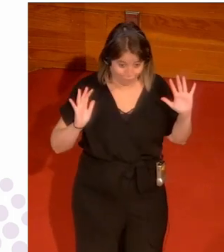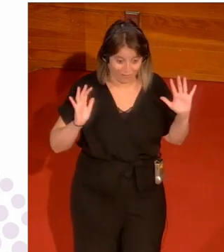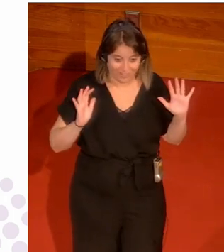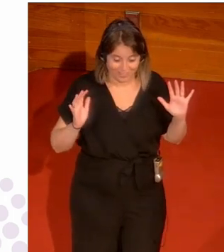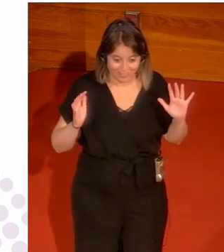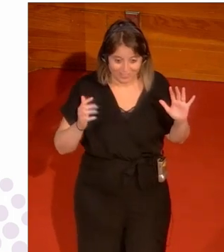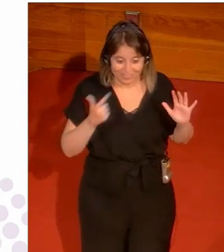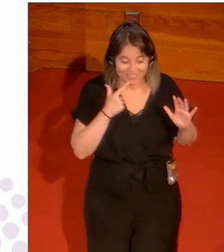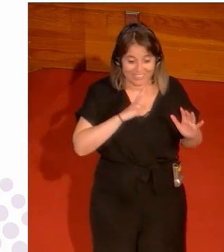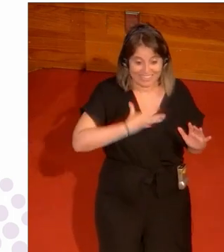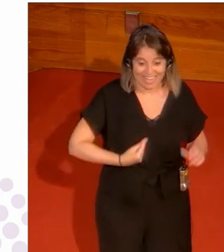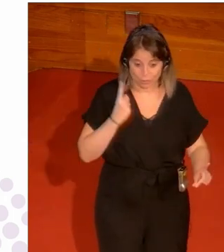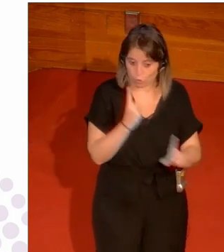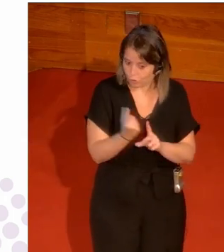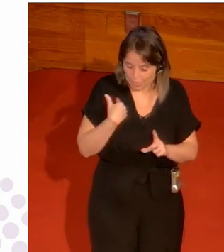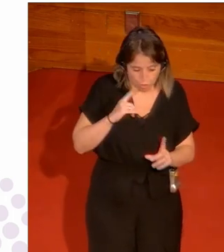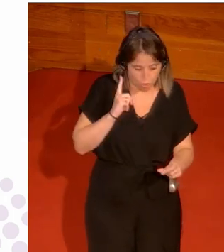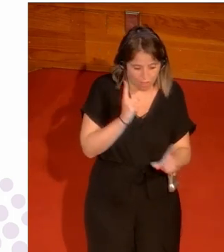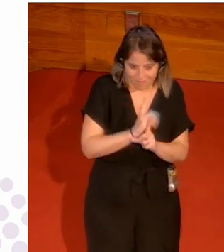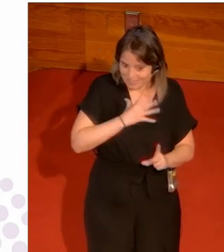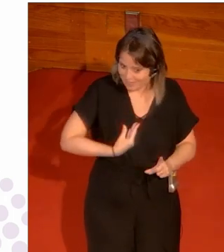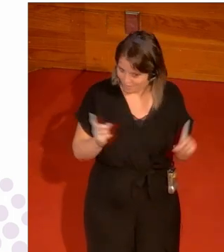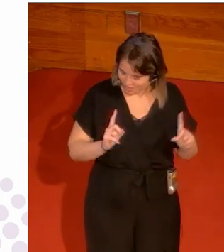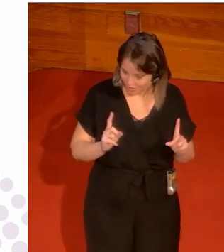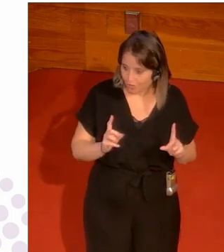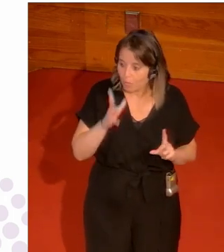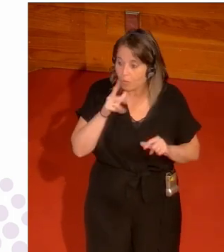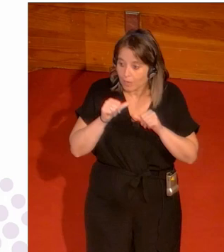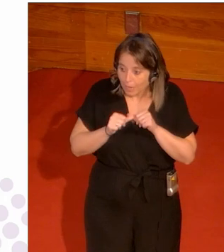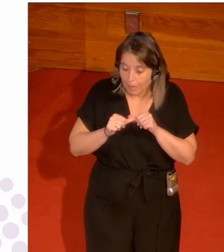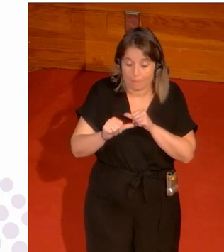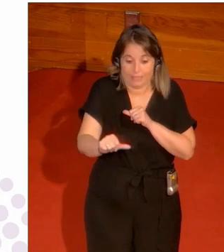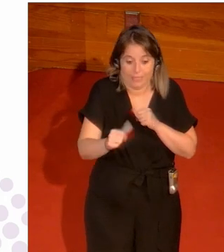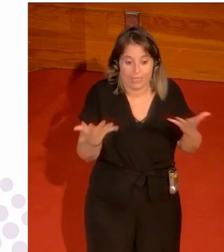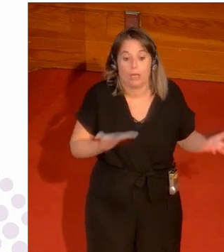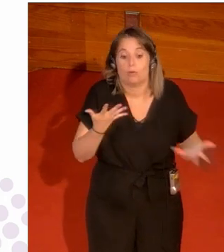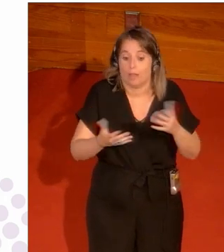si me llaman transfobas no lo soy no lo soy en absoluto porque a partir de ahora vamos a oír